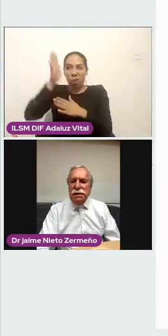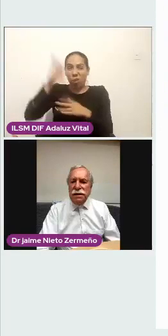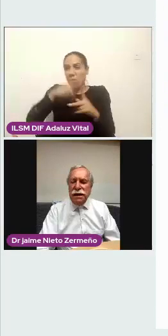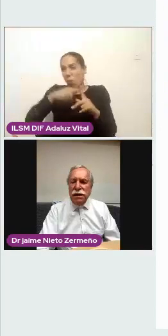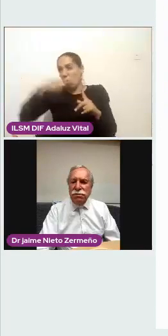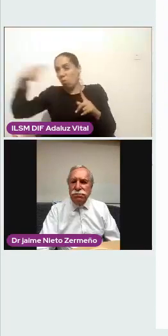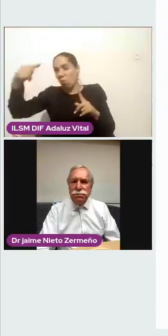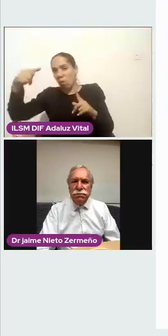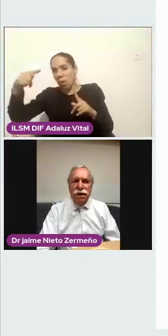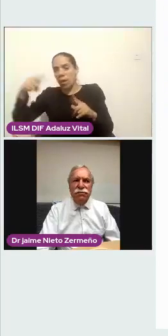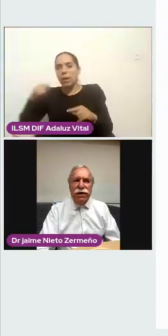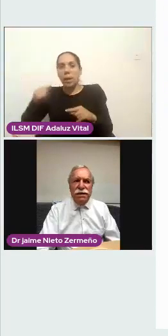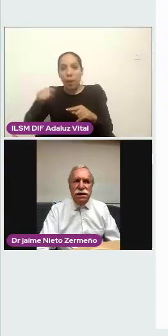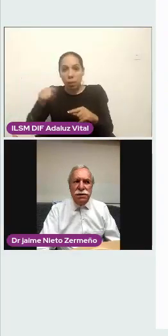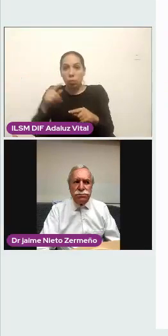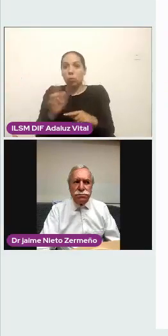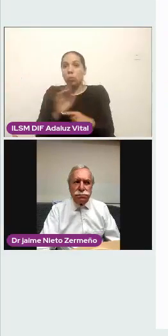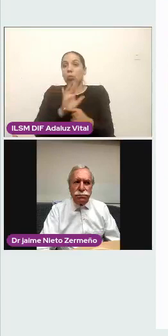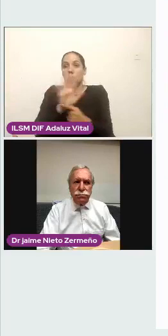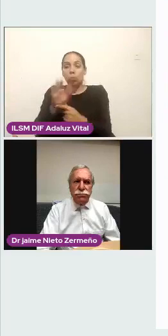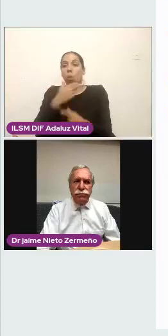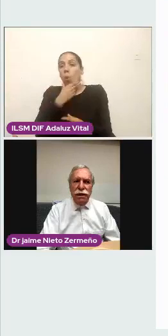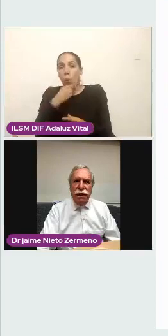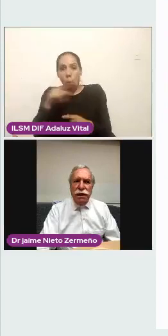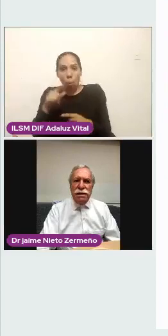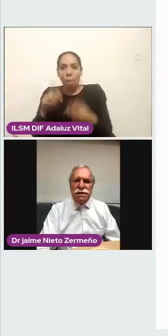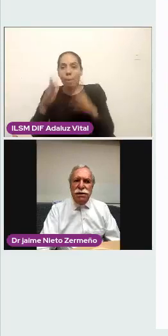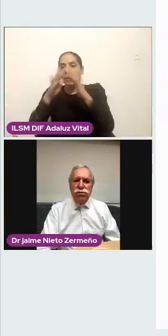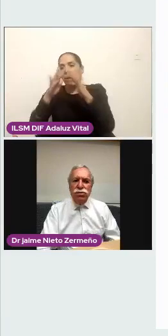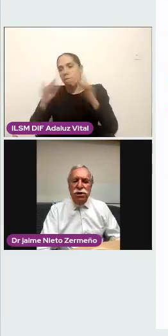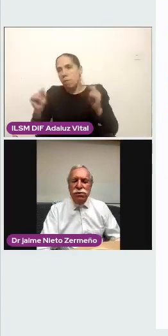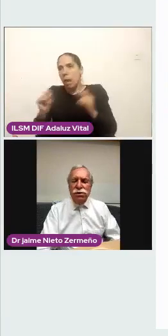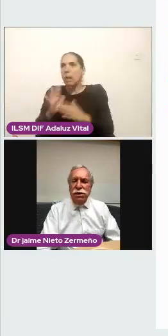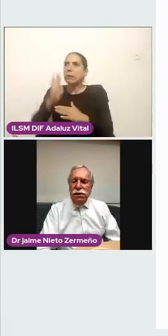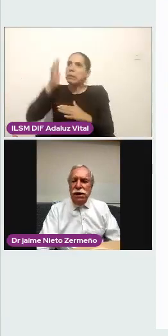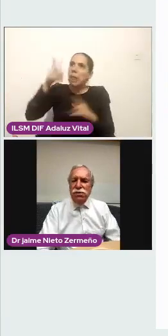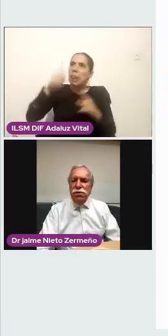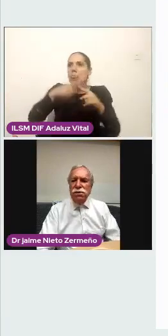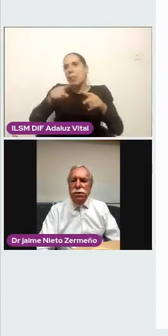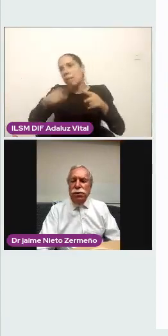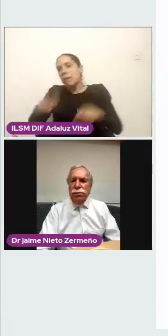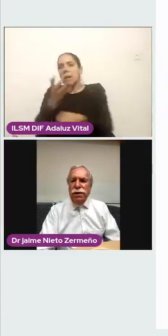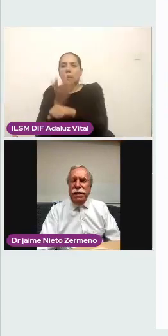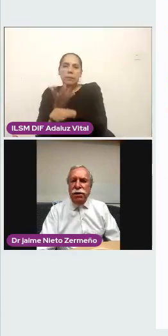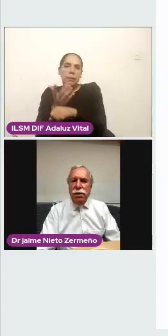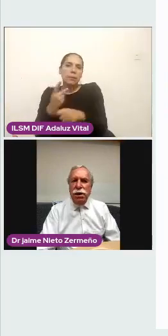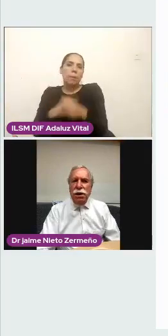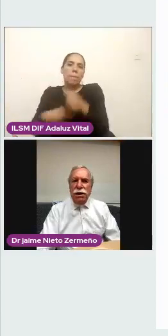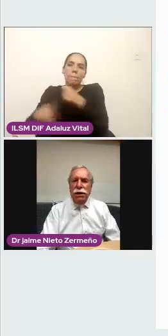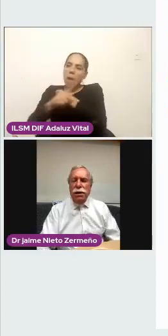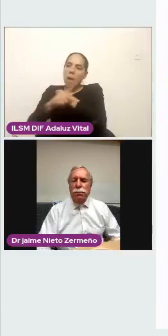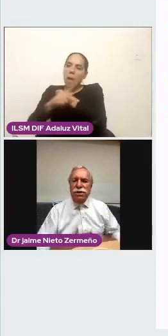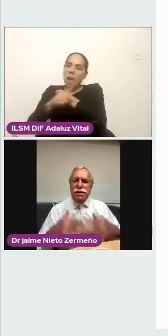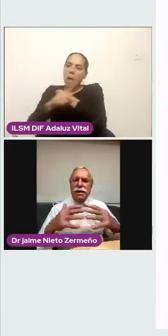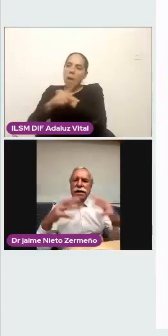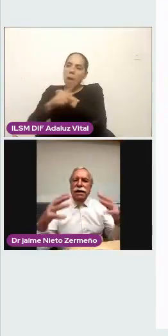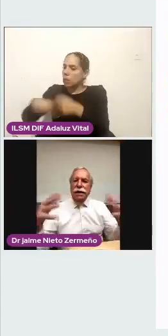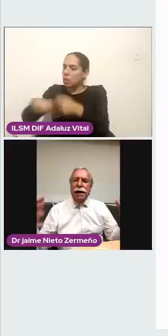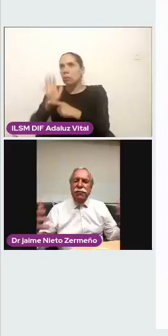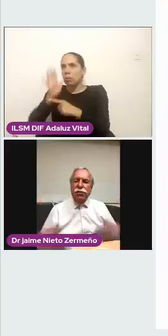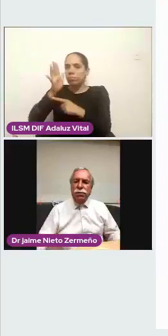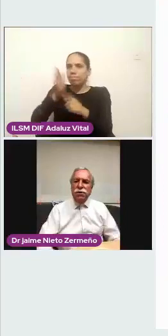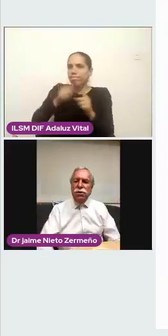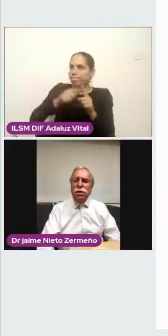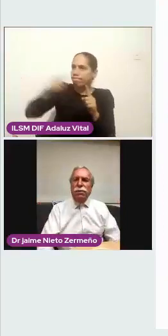formaron en Francia, en Estados Unidos, y ellos son los que permitieron empezar a